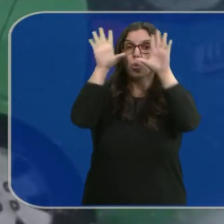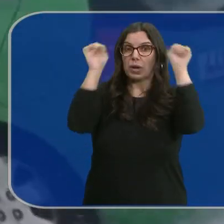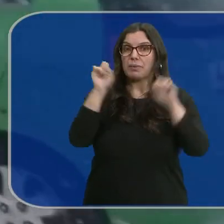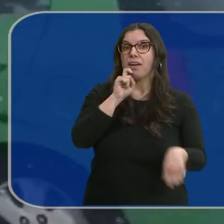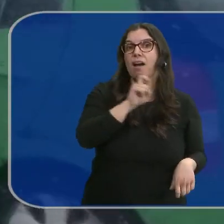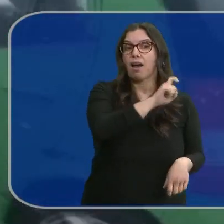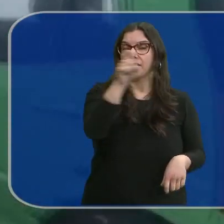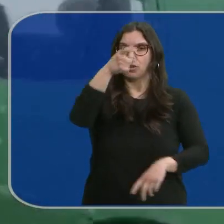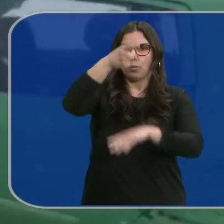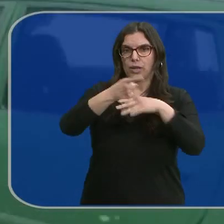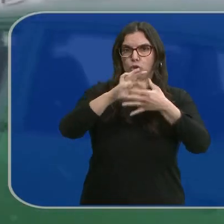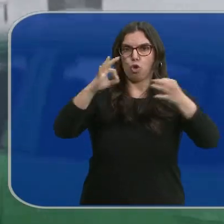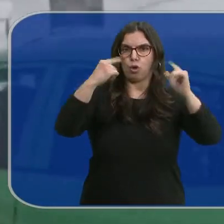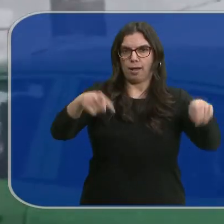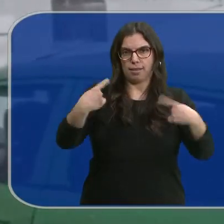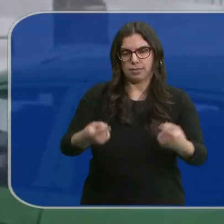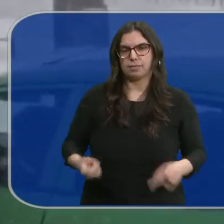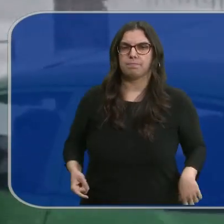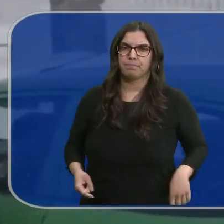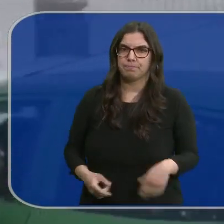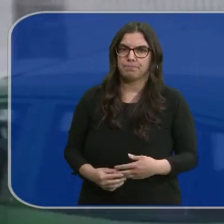advierte del uso obligatorio de cadenas.